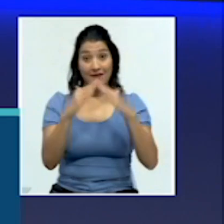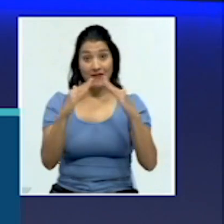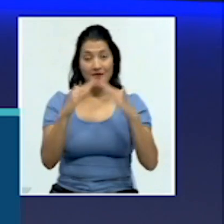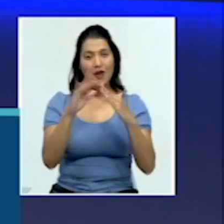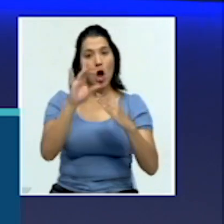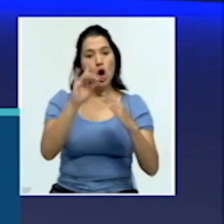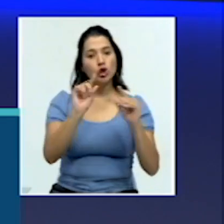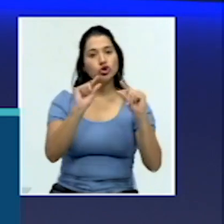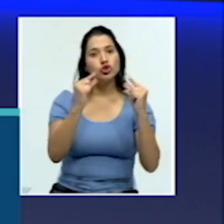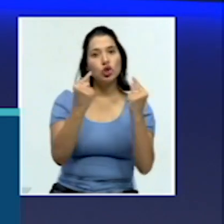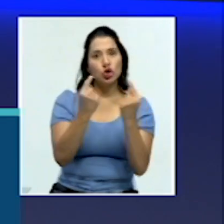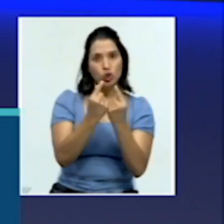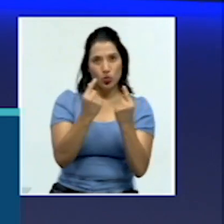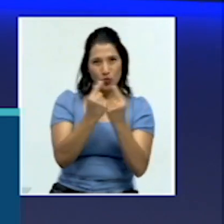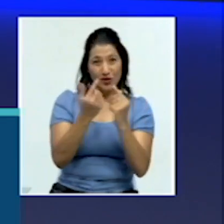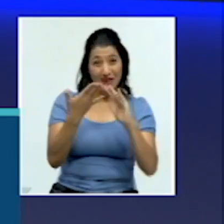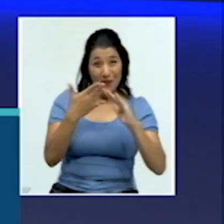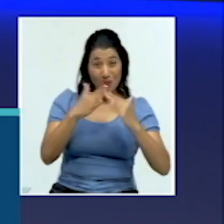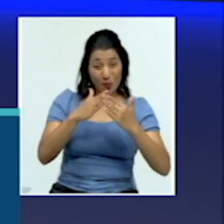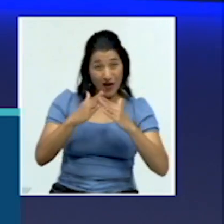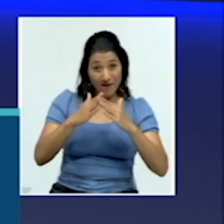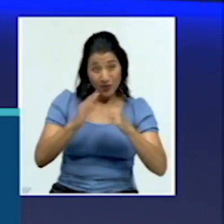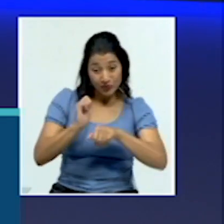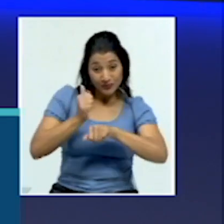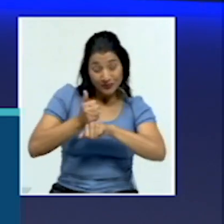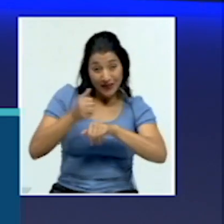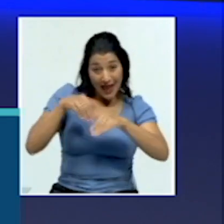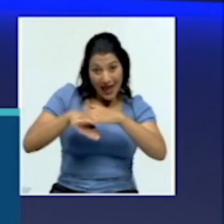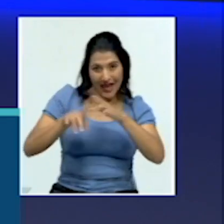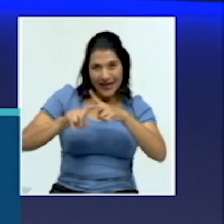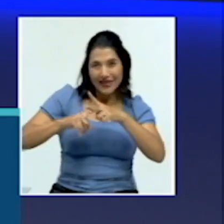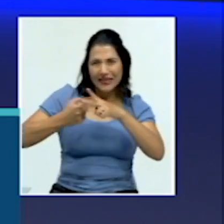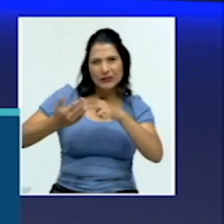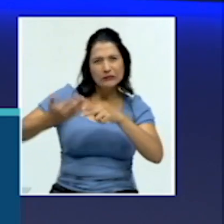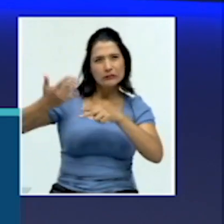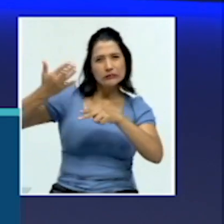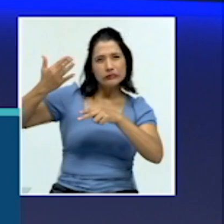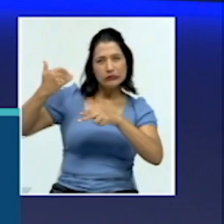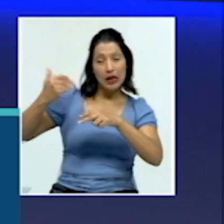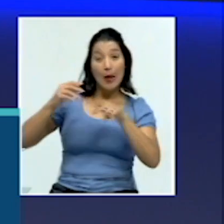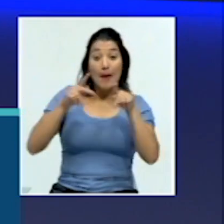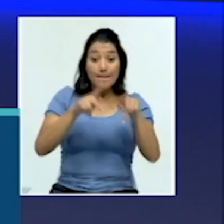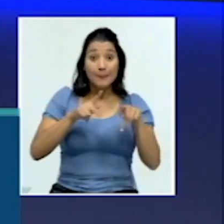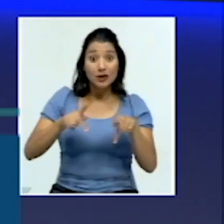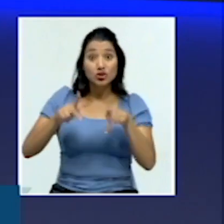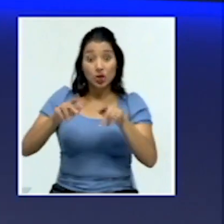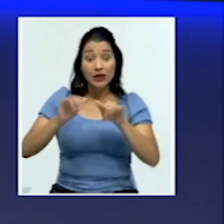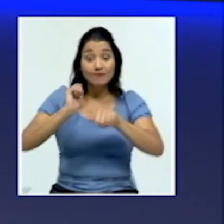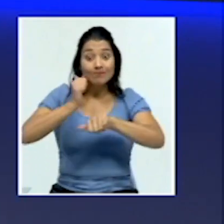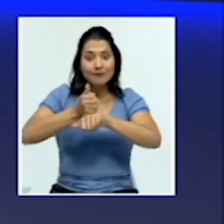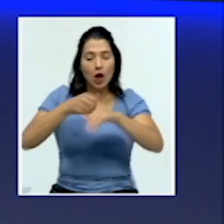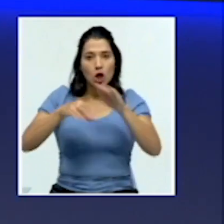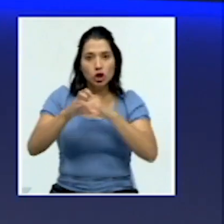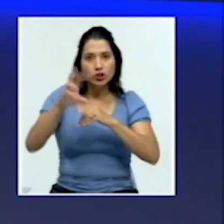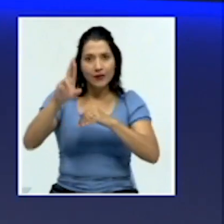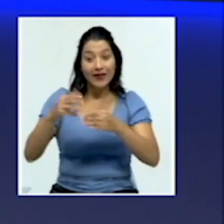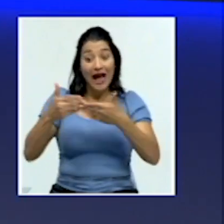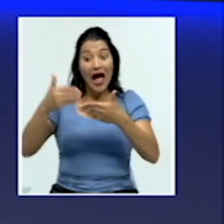pueblos originarios, la gente que habitaba este territorio antes de la llegada de los españoles.